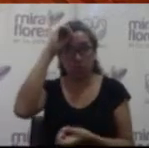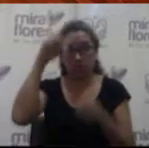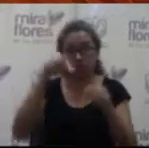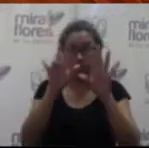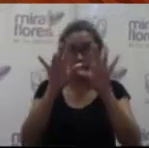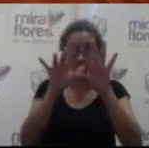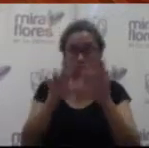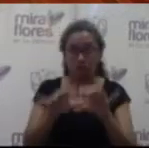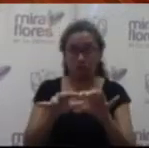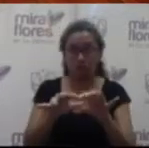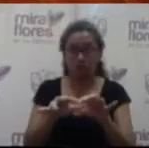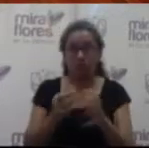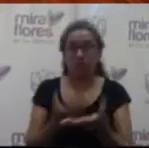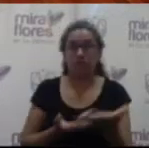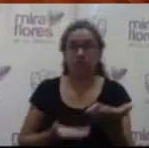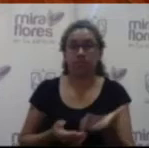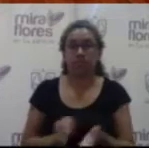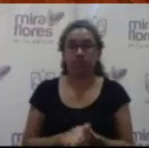al acta mencionada.